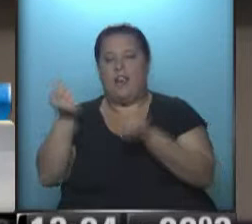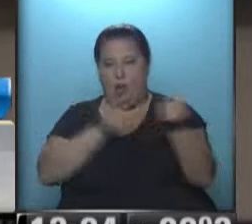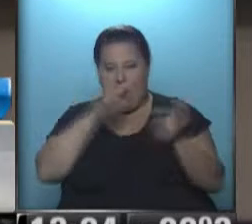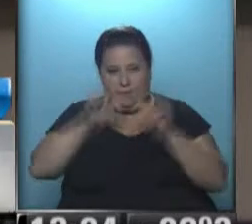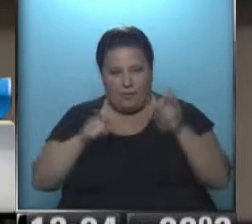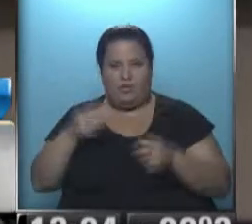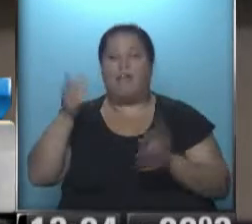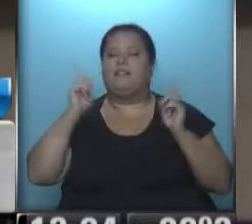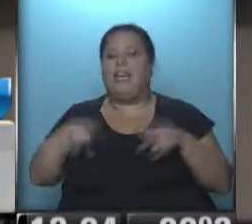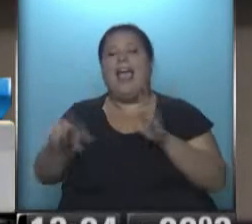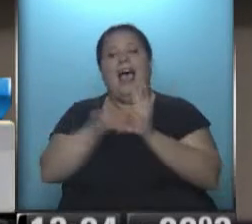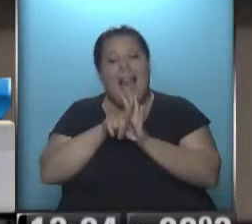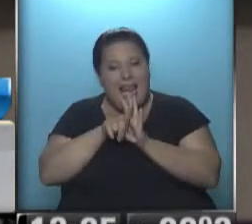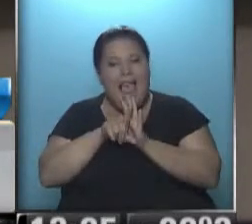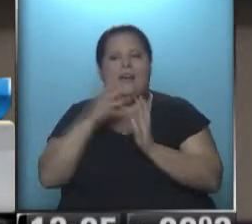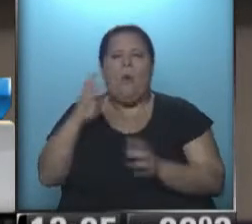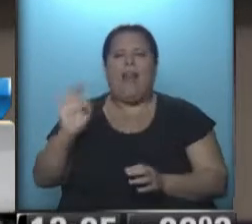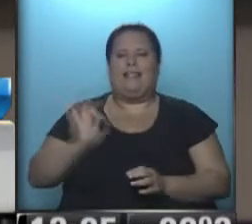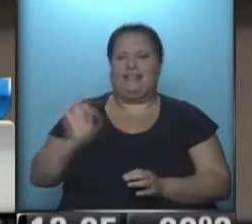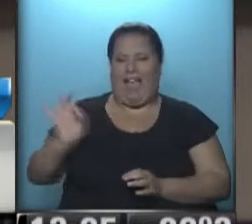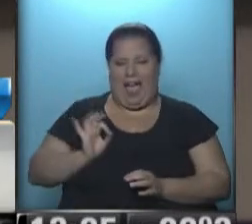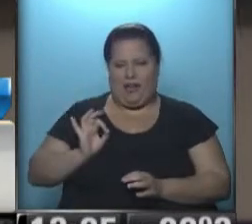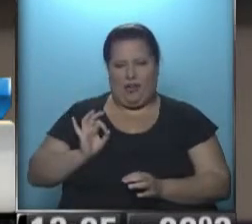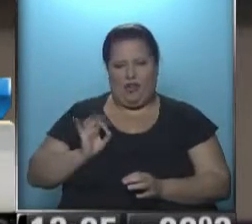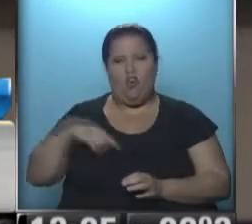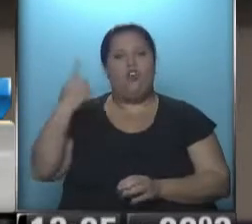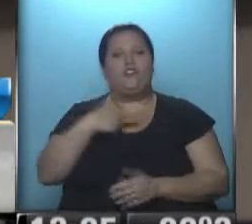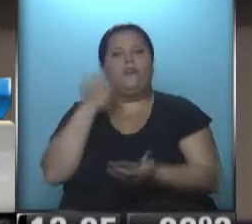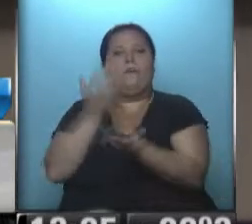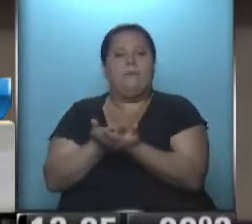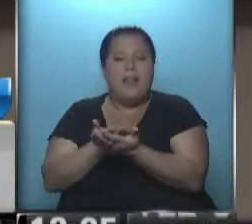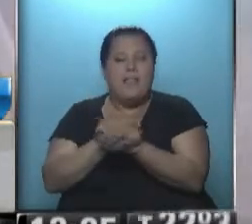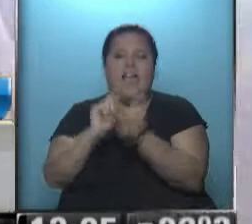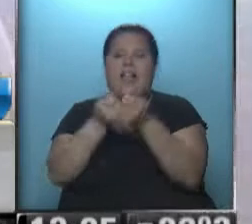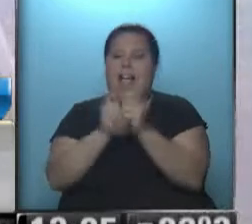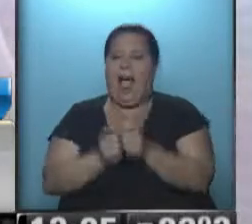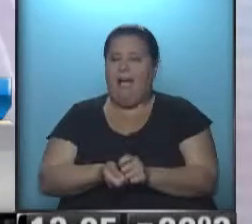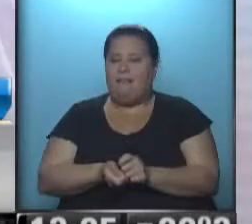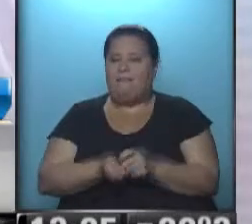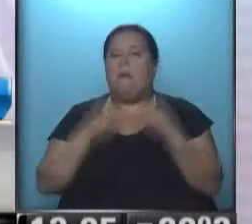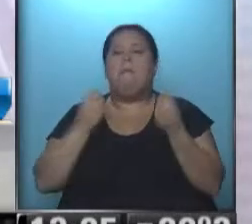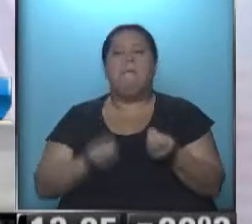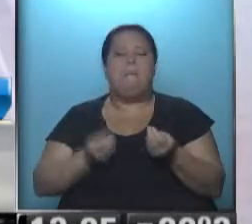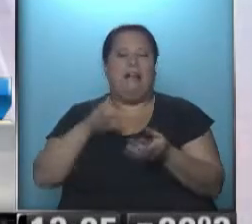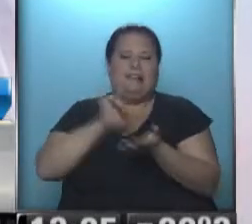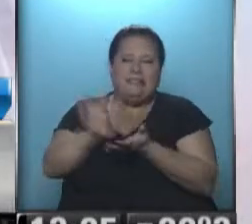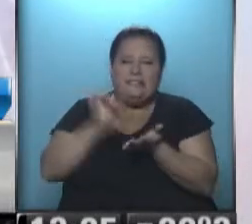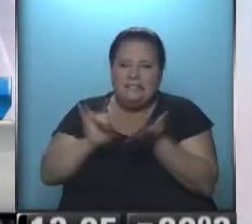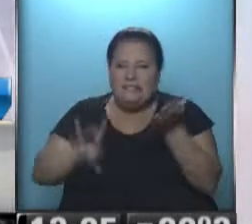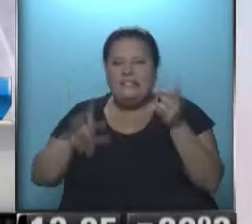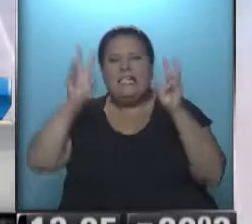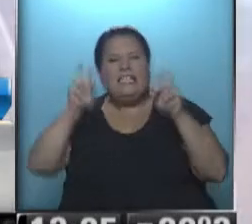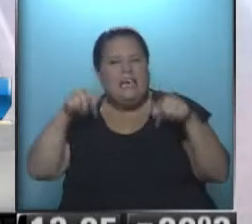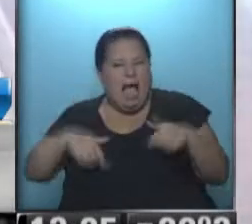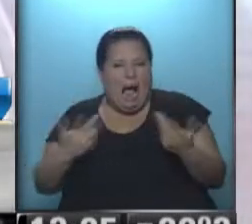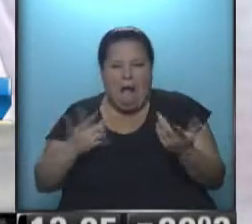Sí, esta es una ley que tiene 40 años y que nosotros propusimos ciertas reformas para poder eliminar todas las cuestiones que